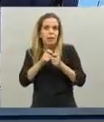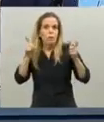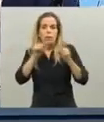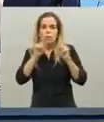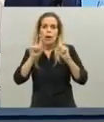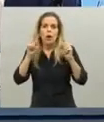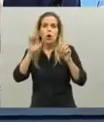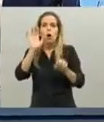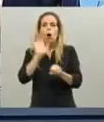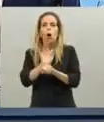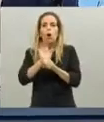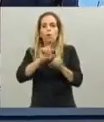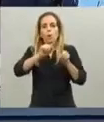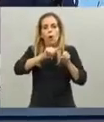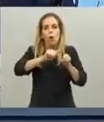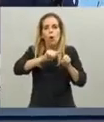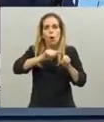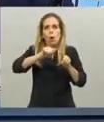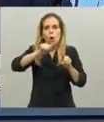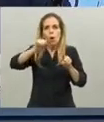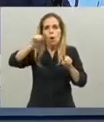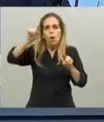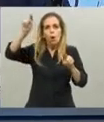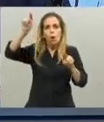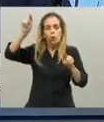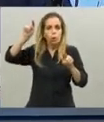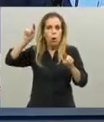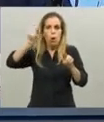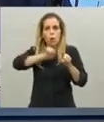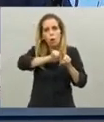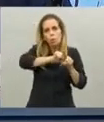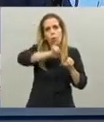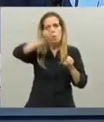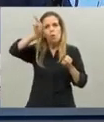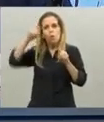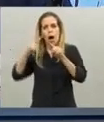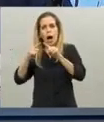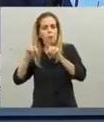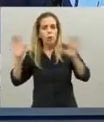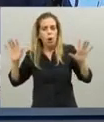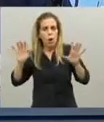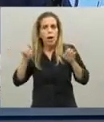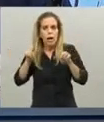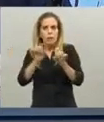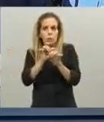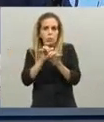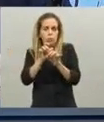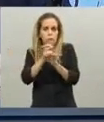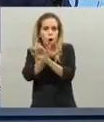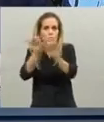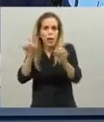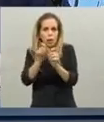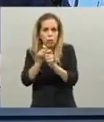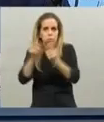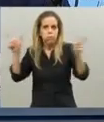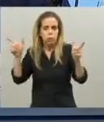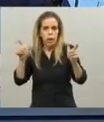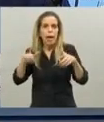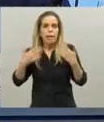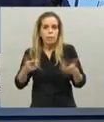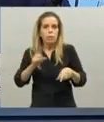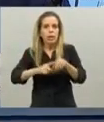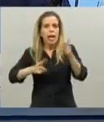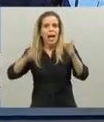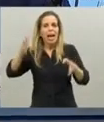fuera una línea aumenta para arriba como si fuera una curva y eso implica básicamente que estamos en una nueva etapa.